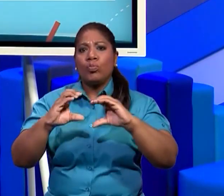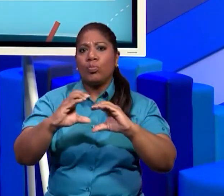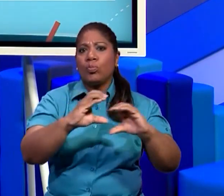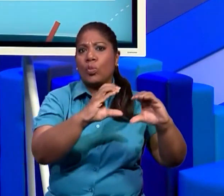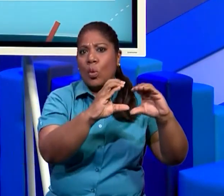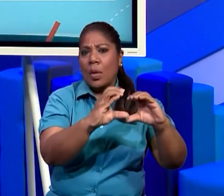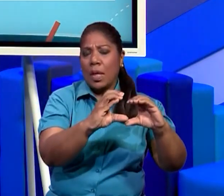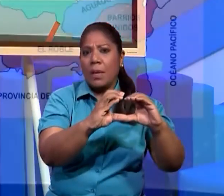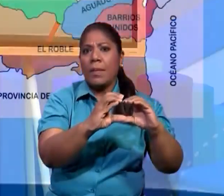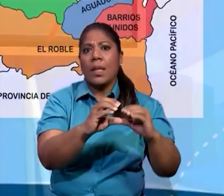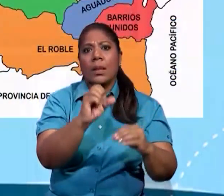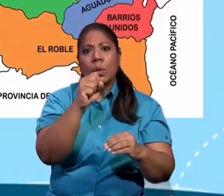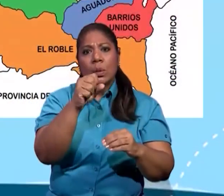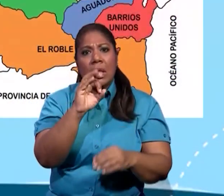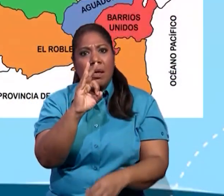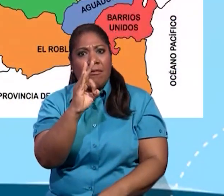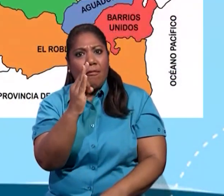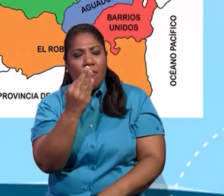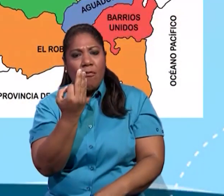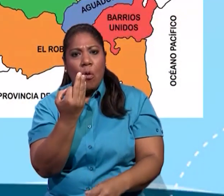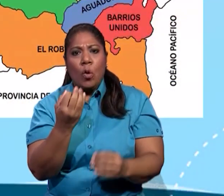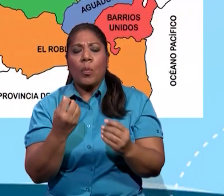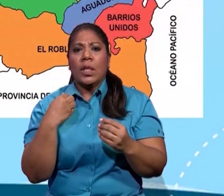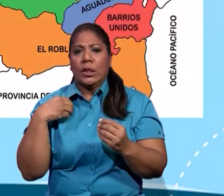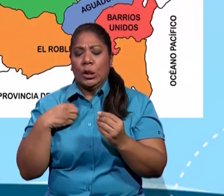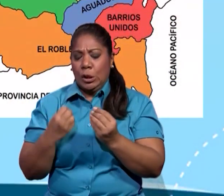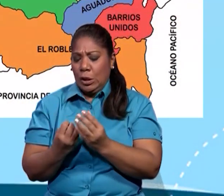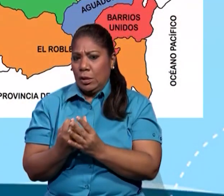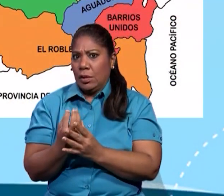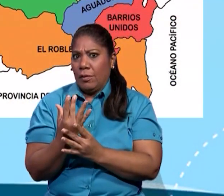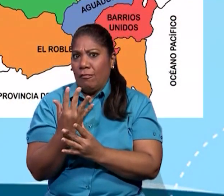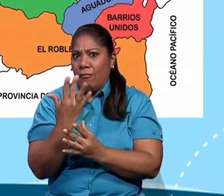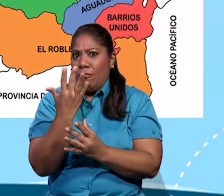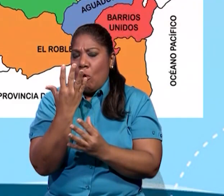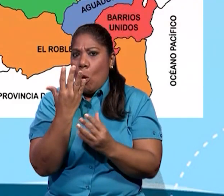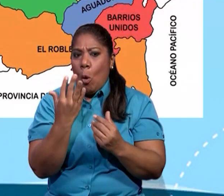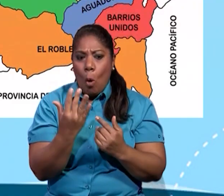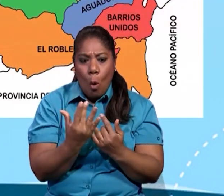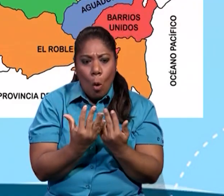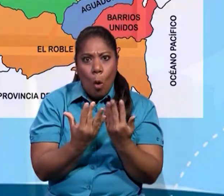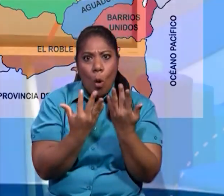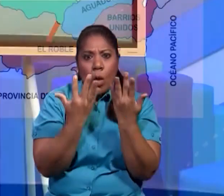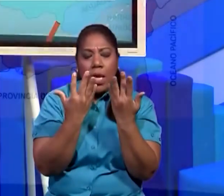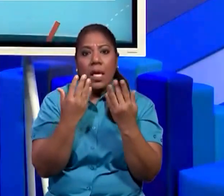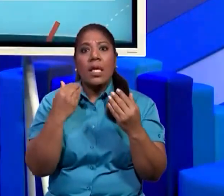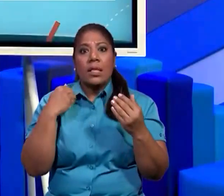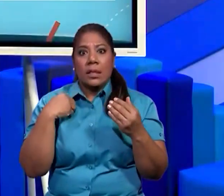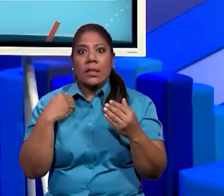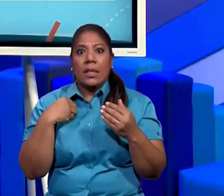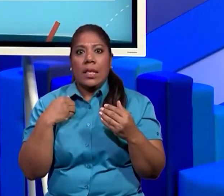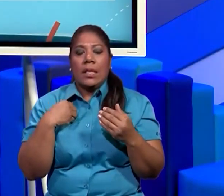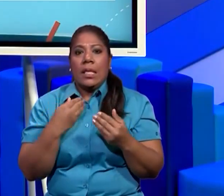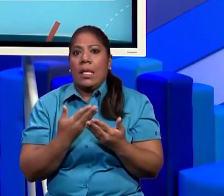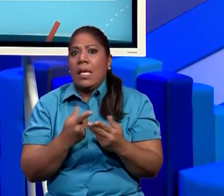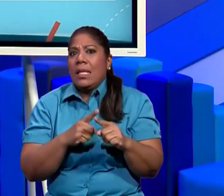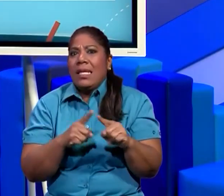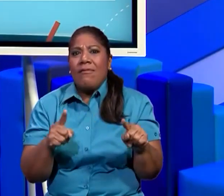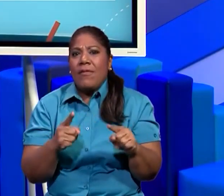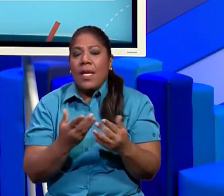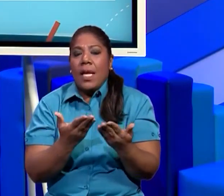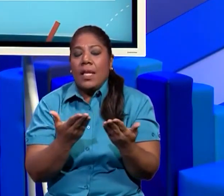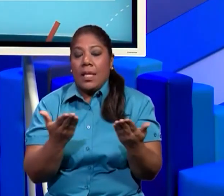corregimientos. Y cuando hablamos de características físicas de los corregimientos, estamos viendo características